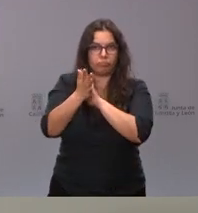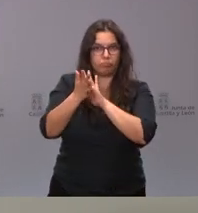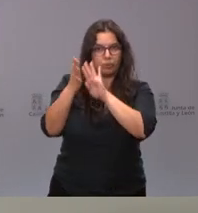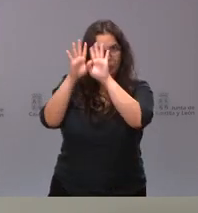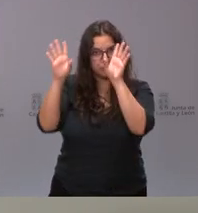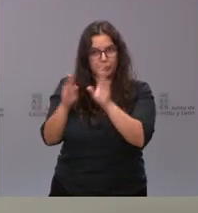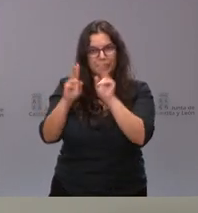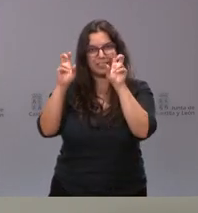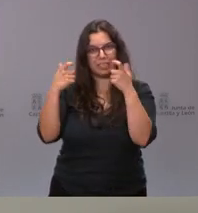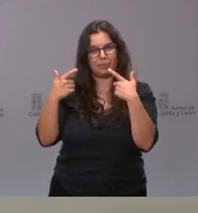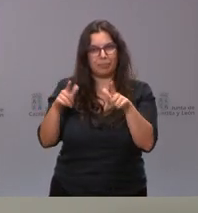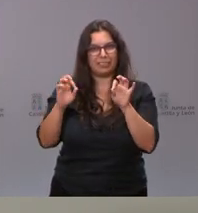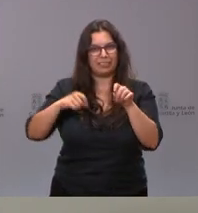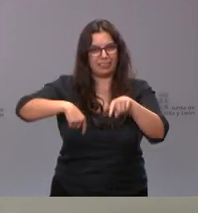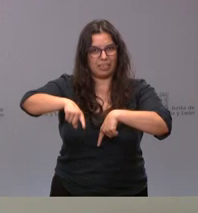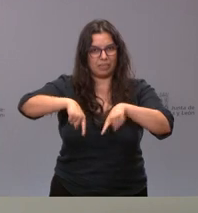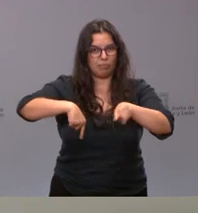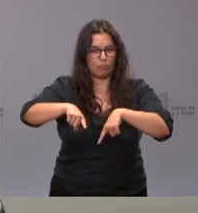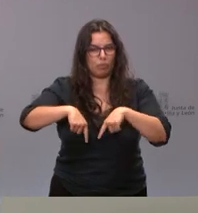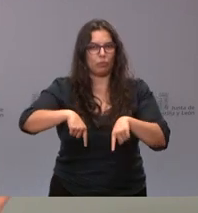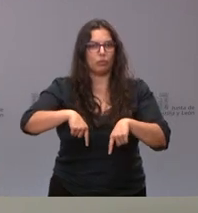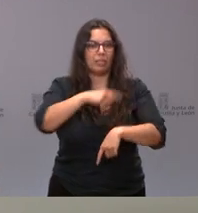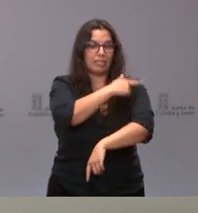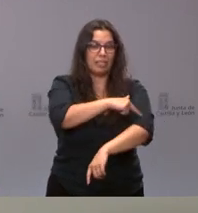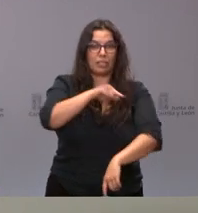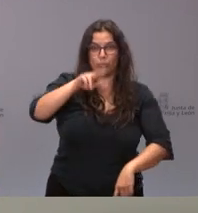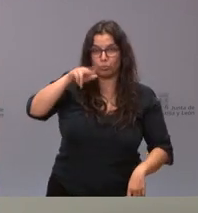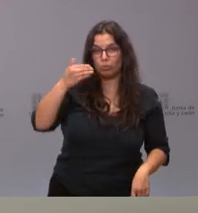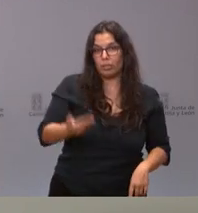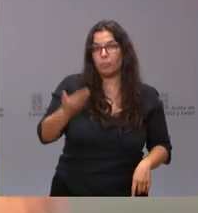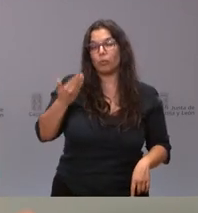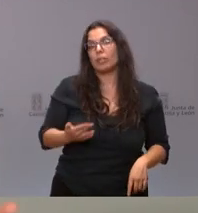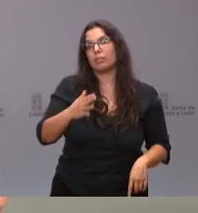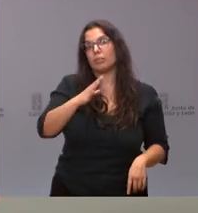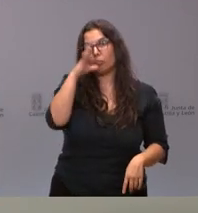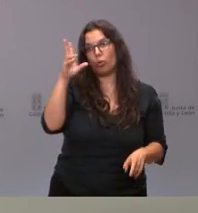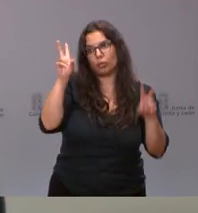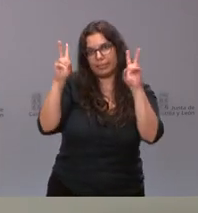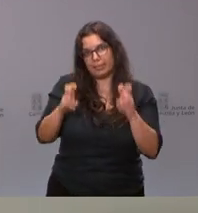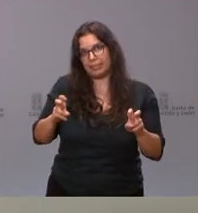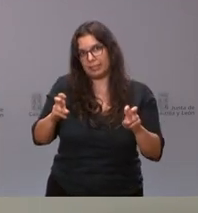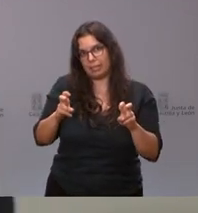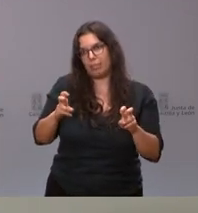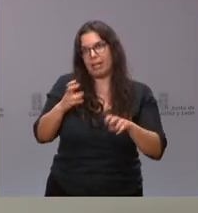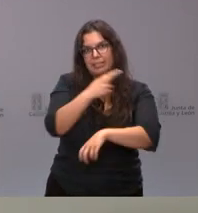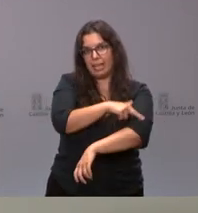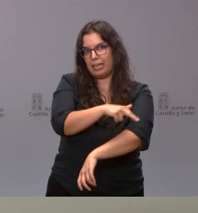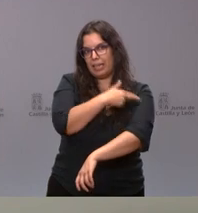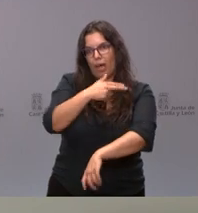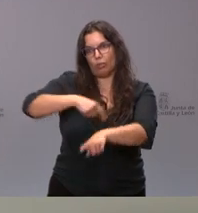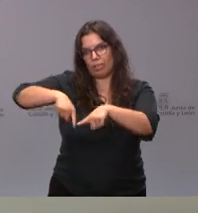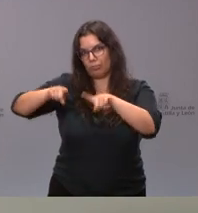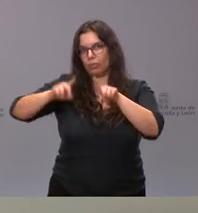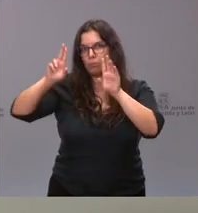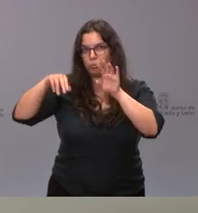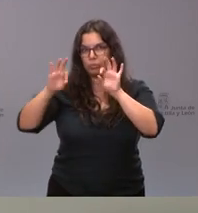apartado, que es ciertamente relevante, tanto por la importancia de la materia de la que estamos hablando, la sanidad, el transporte sanitario,